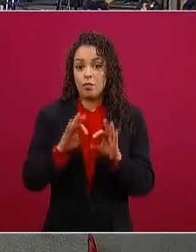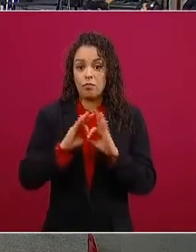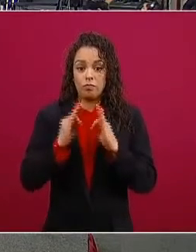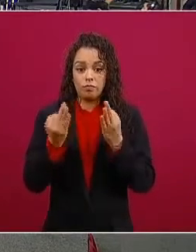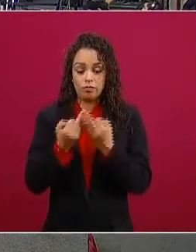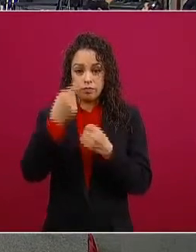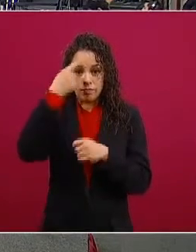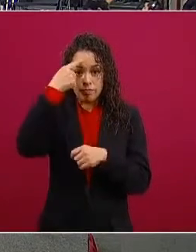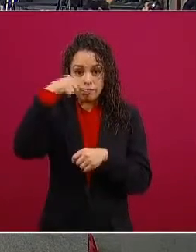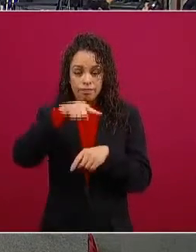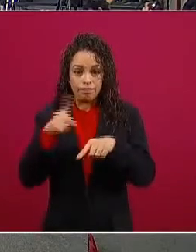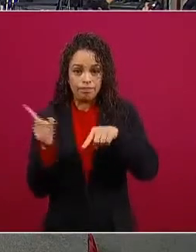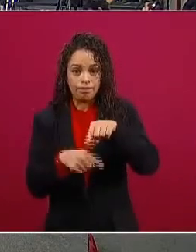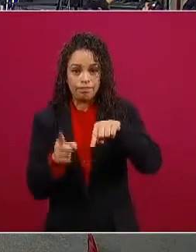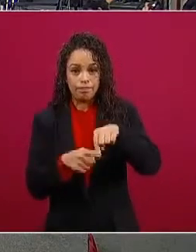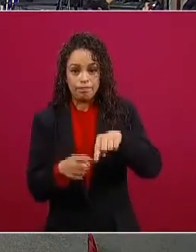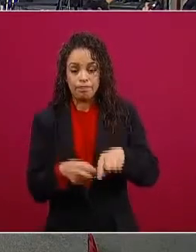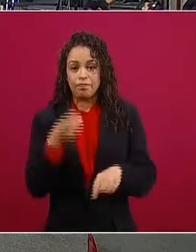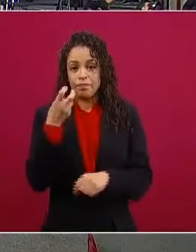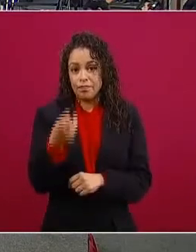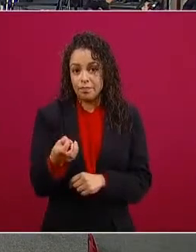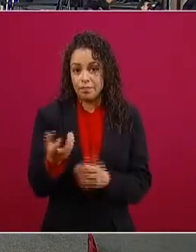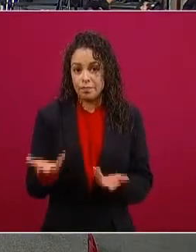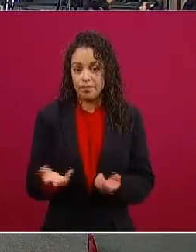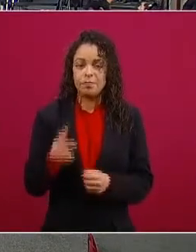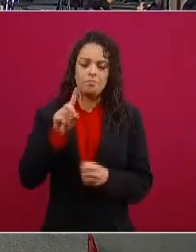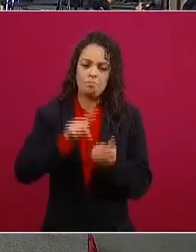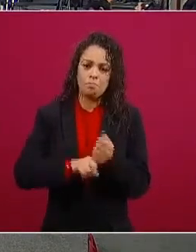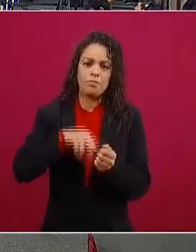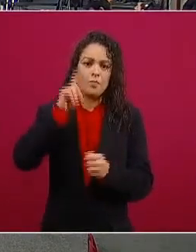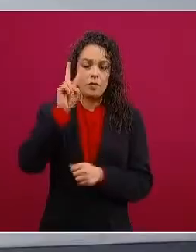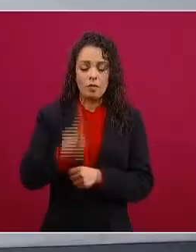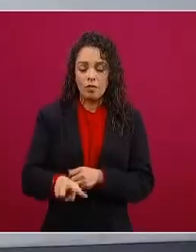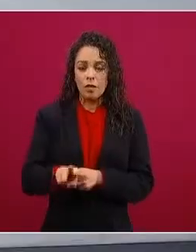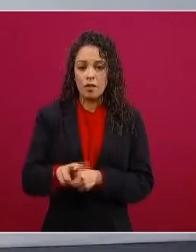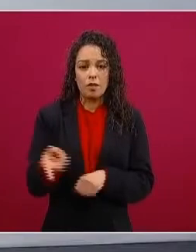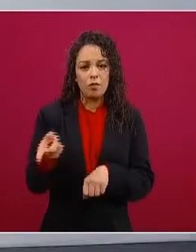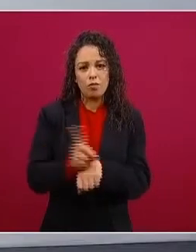situación pues estamos trabajando todos los días ese es un problema muy grave